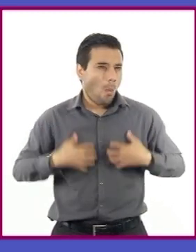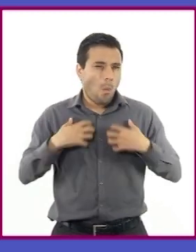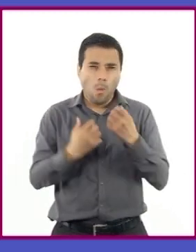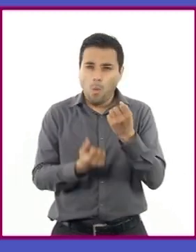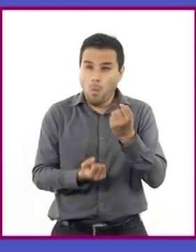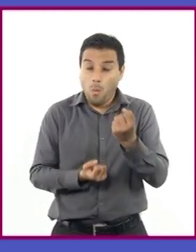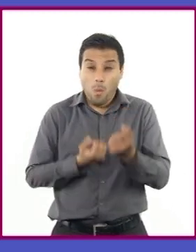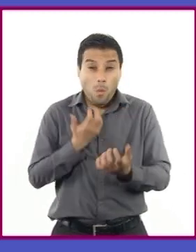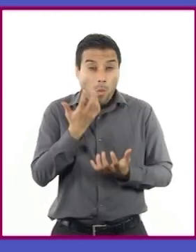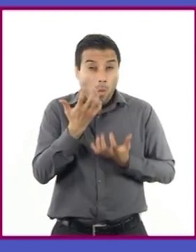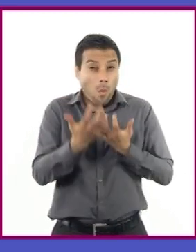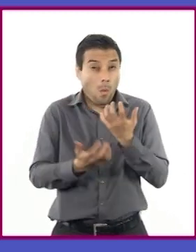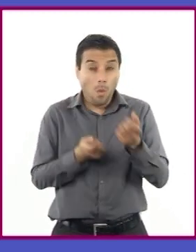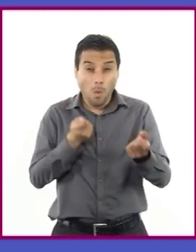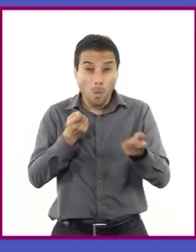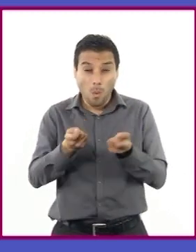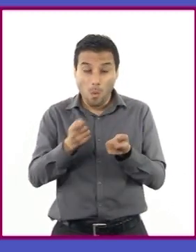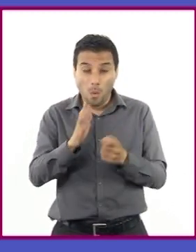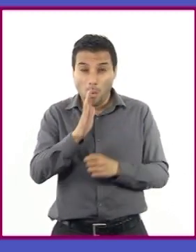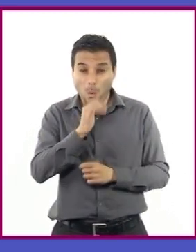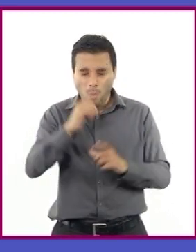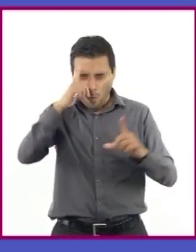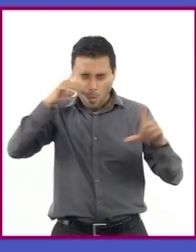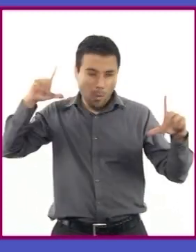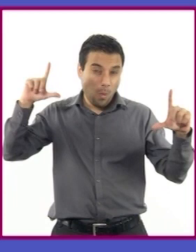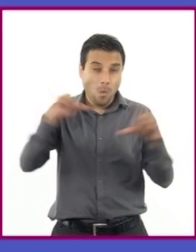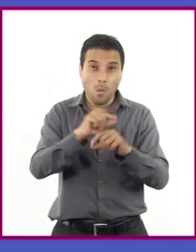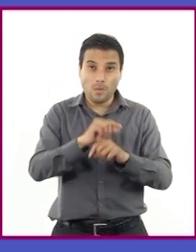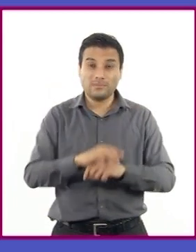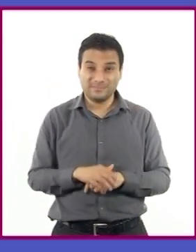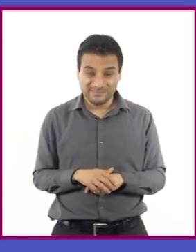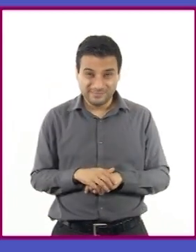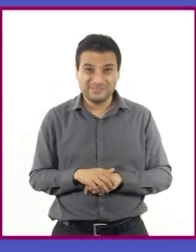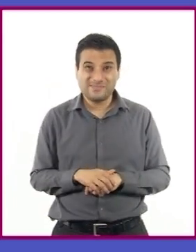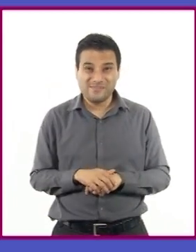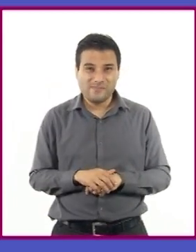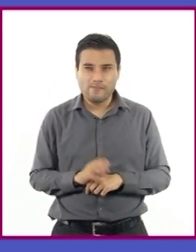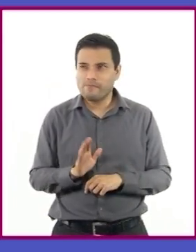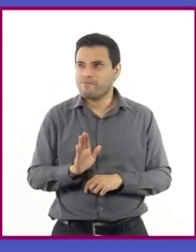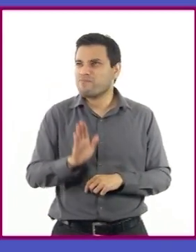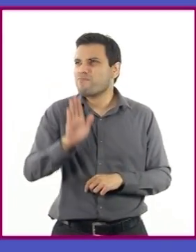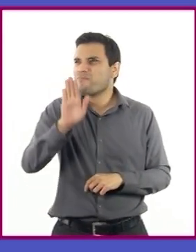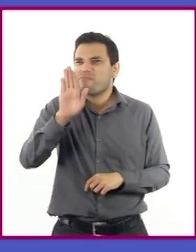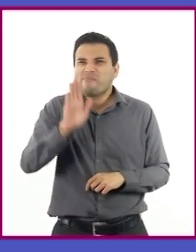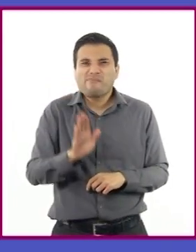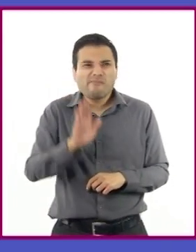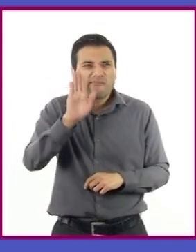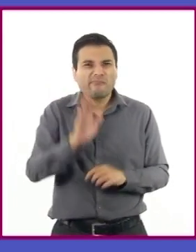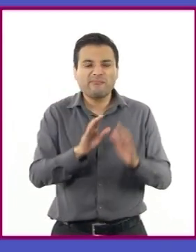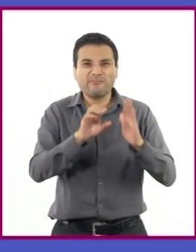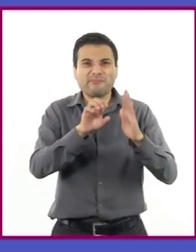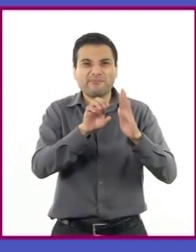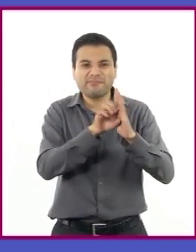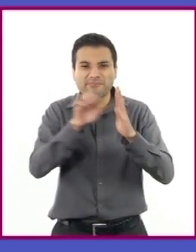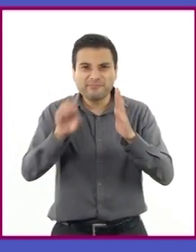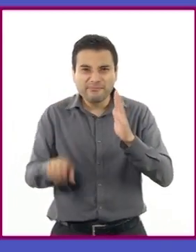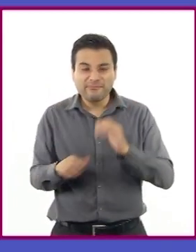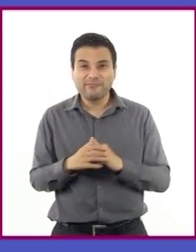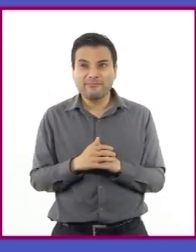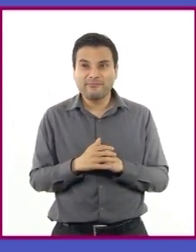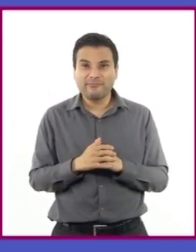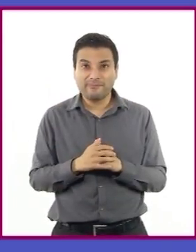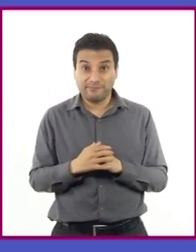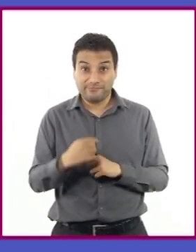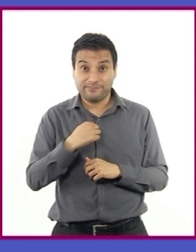En aquel instante, dejé de conocerme. Pareció como si, de pronto, mi alma original hubiese